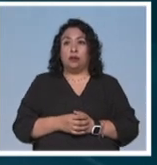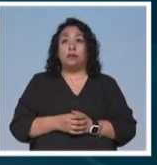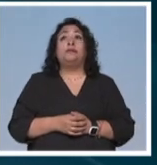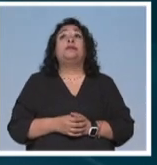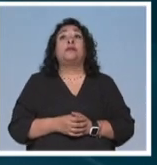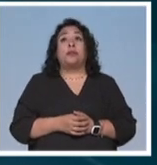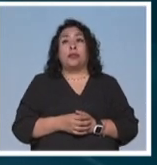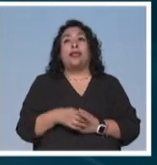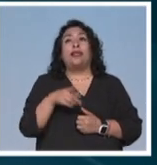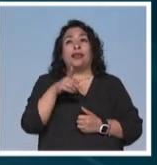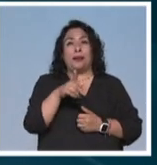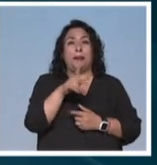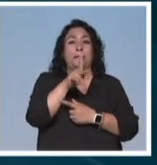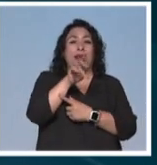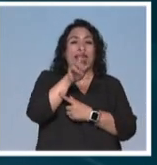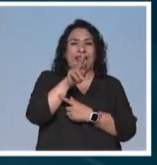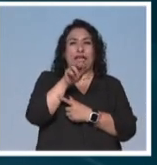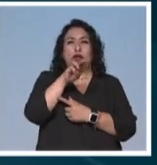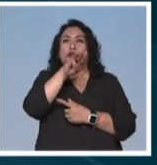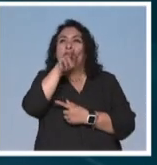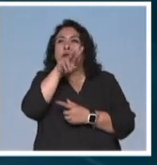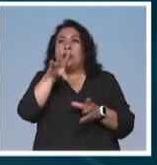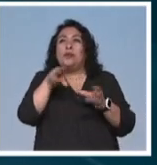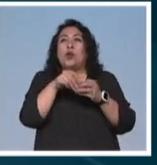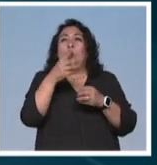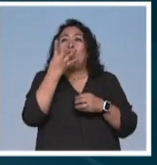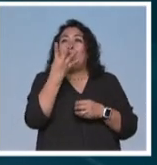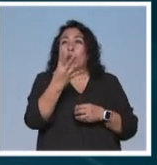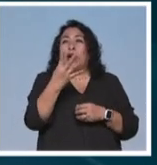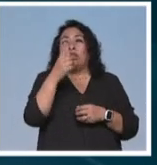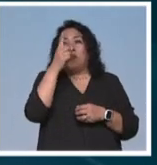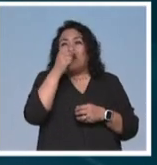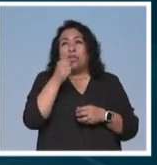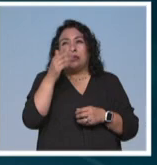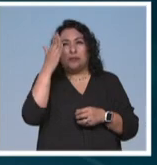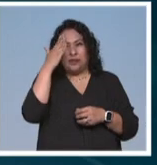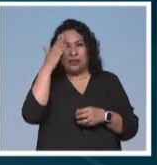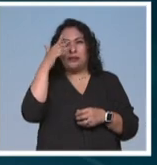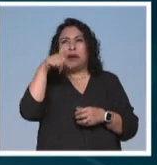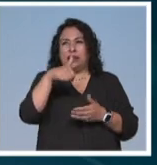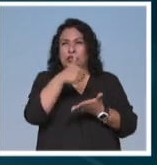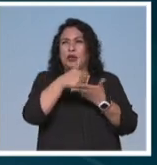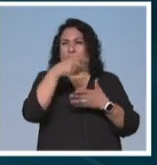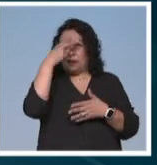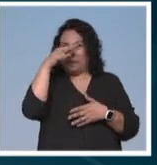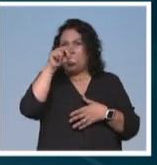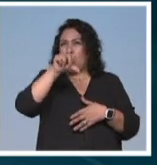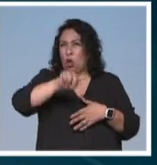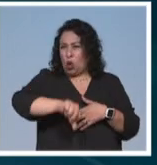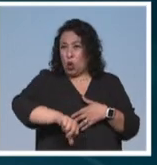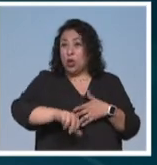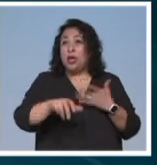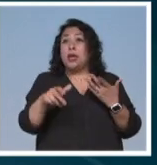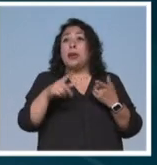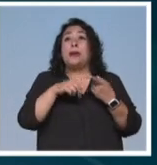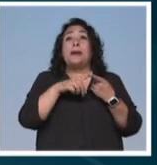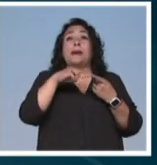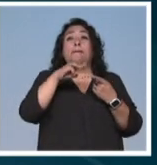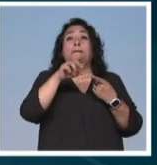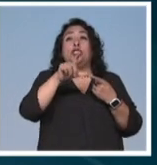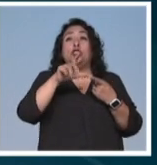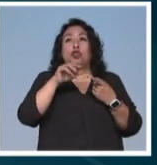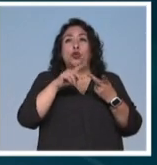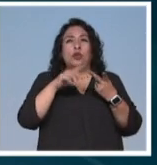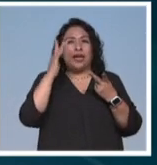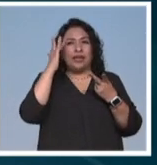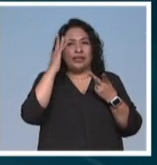La falla Plateros-Miscuac se suma a las cuatro fallas principales registradas en la Ciudad de México hasta ahora. La de Mishuca, la